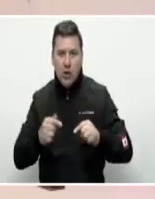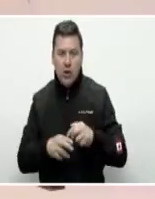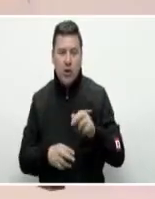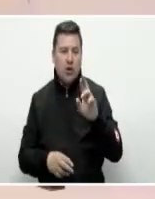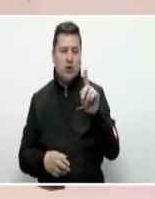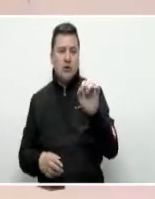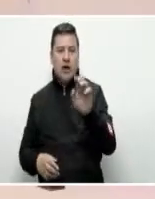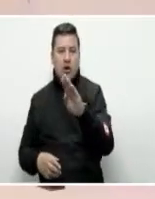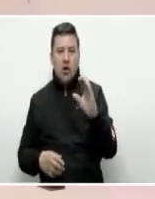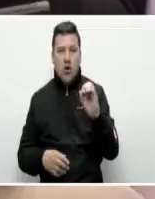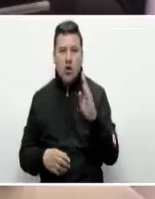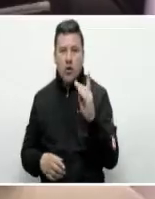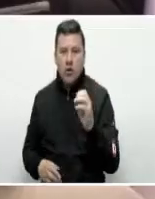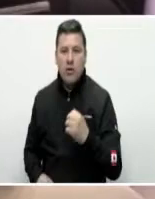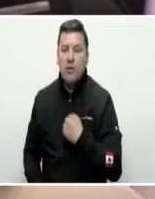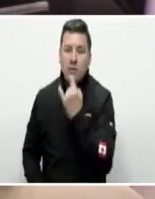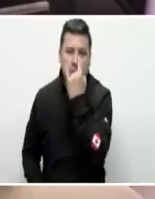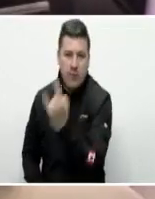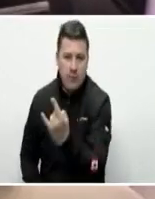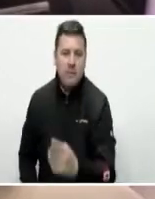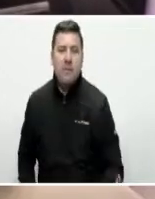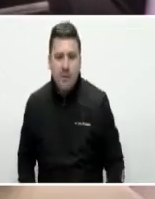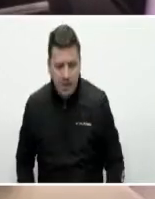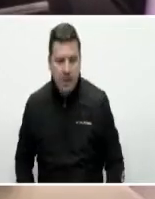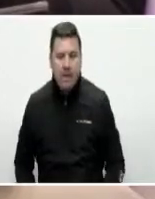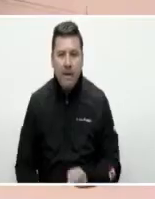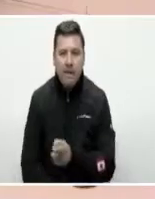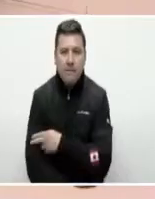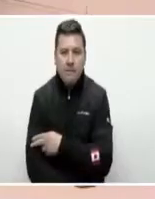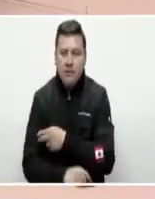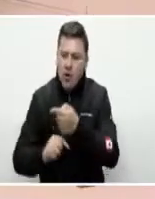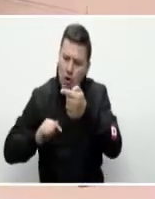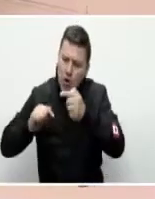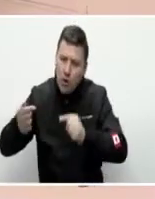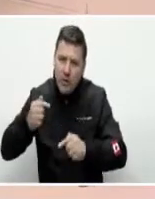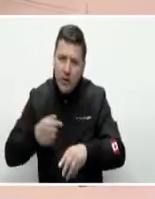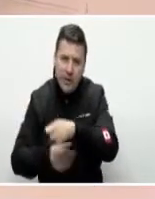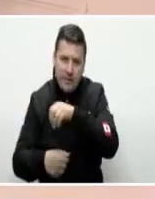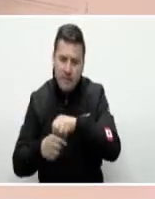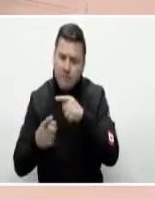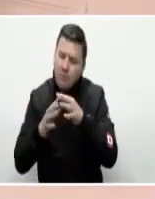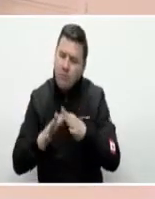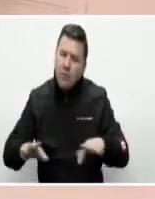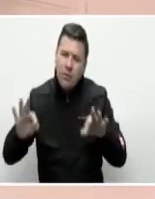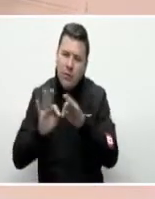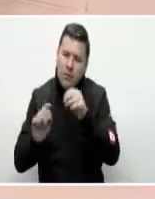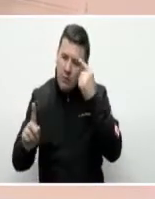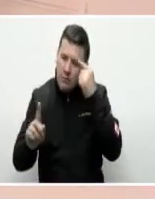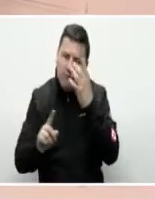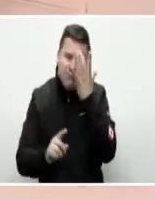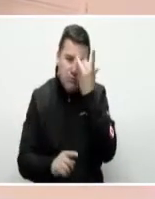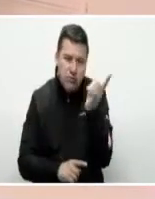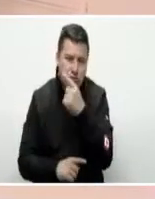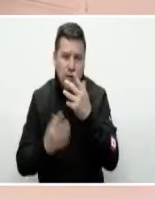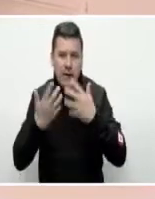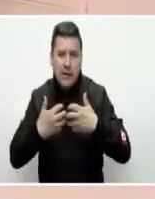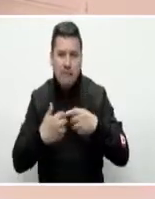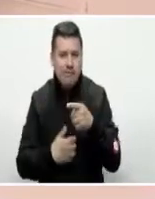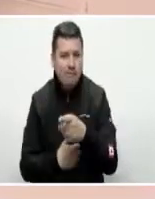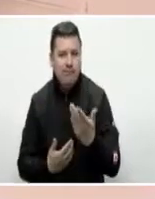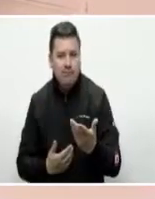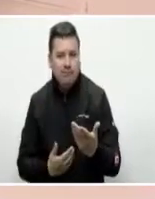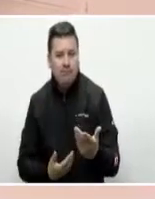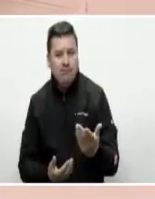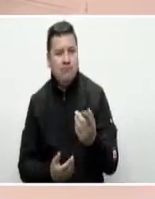Rosario Córdoba. Por eso me encanta tanto esos comités regionales de competitividad. Es fundamental porque ustedes, los empresarios, son los que